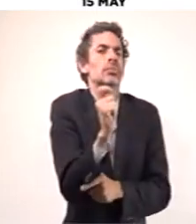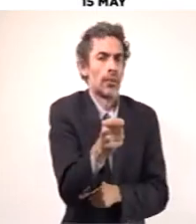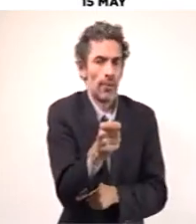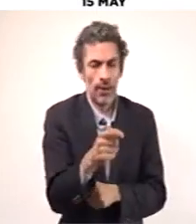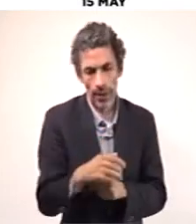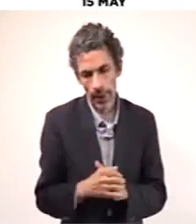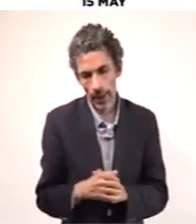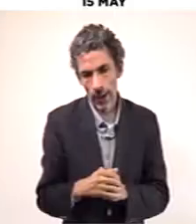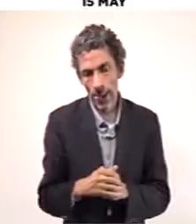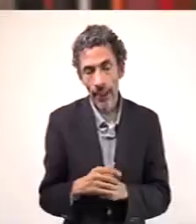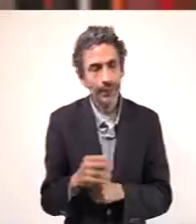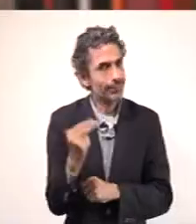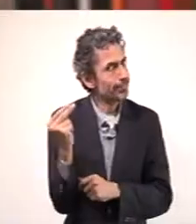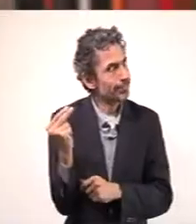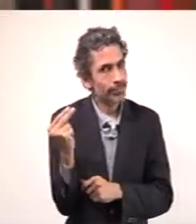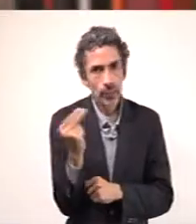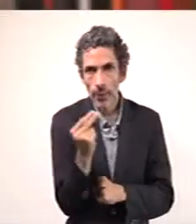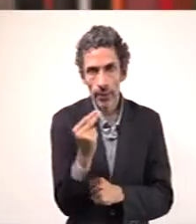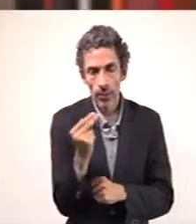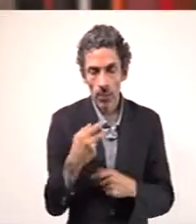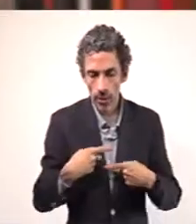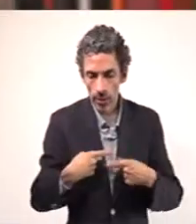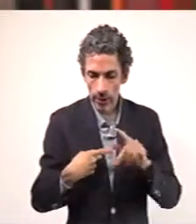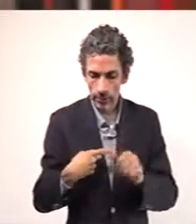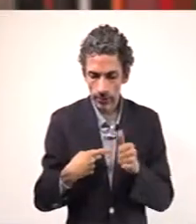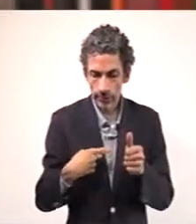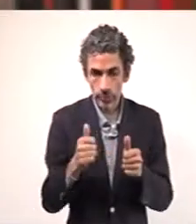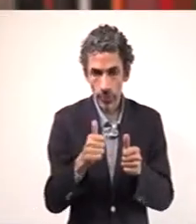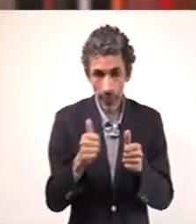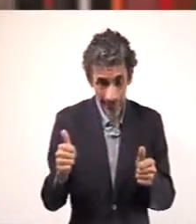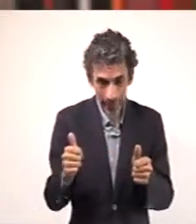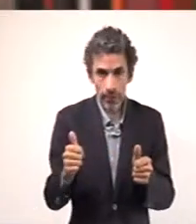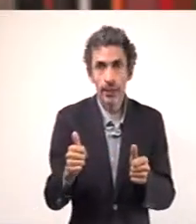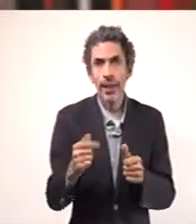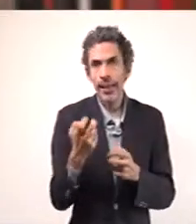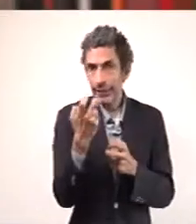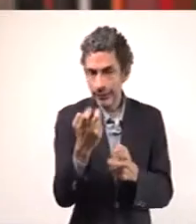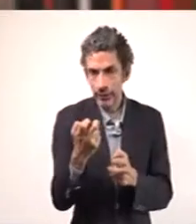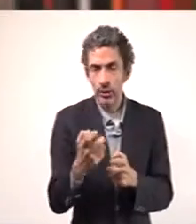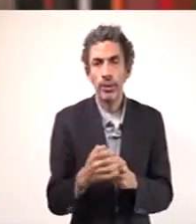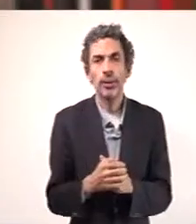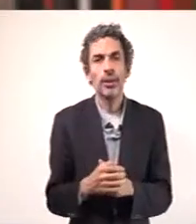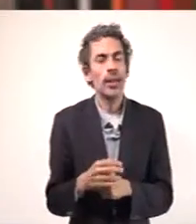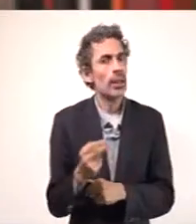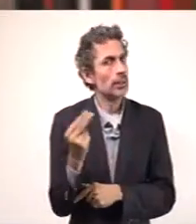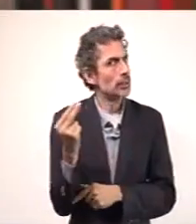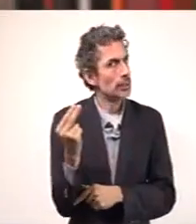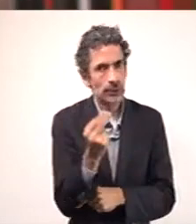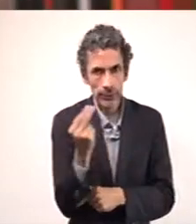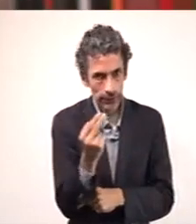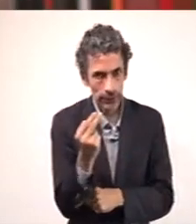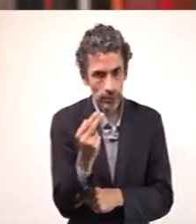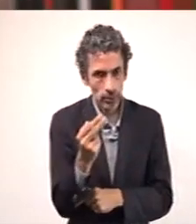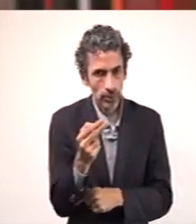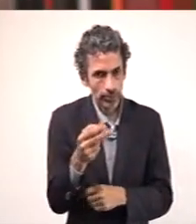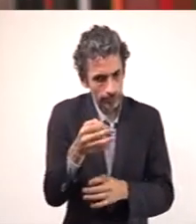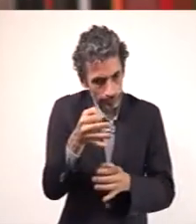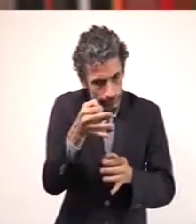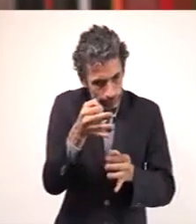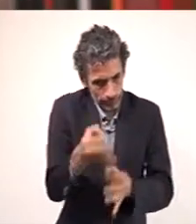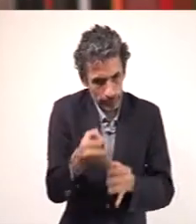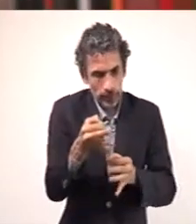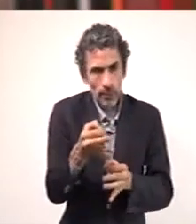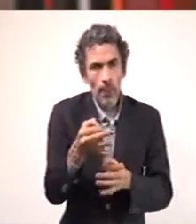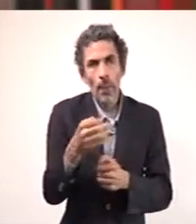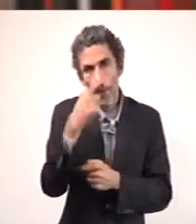que las medidas de distanciamiento físico y la sana distancia se mantienen por lo pronto